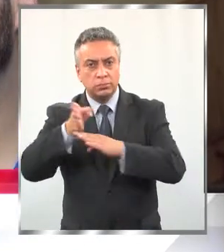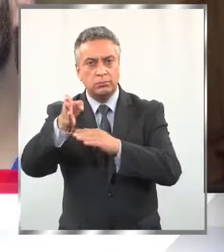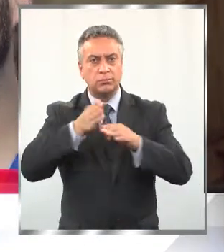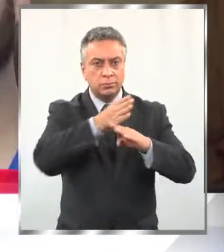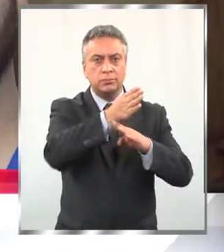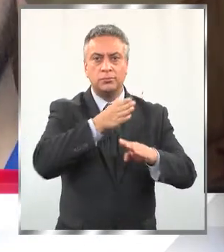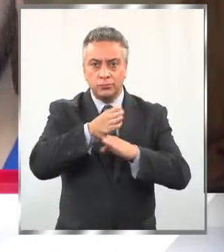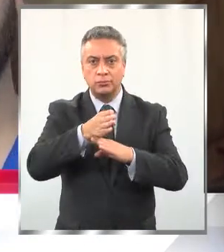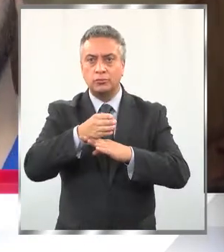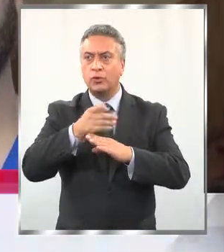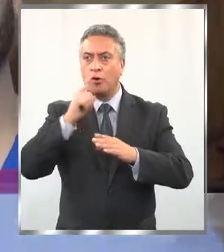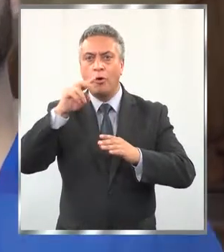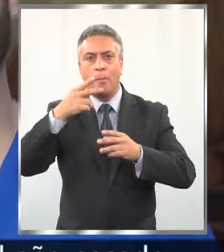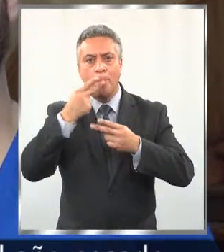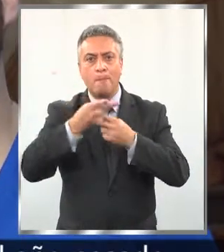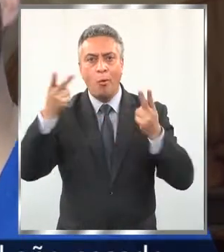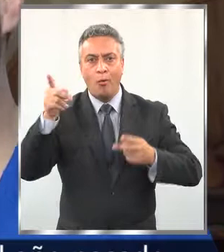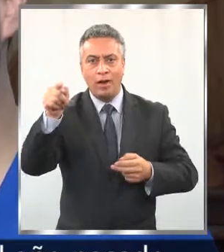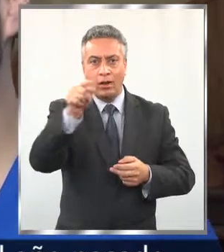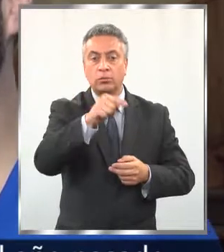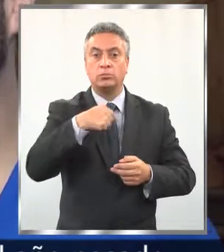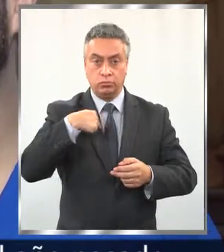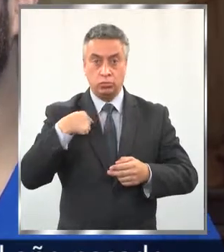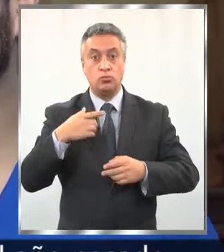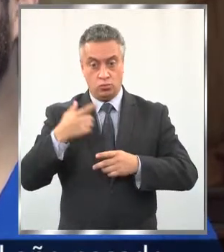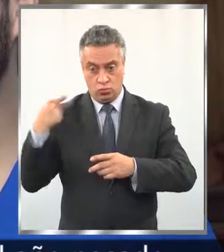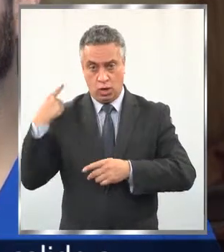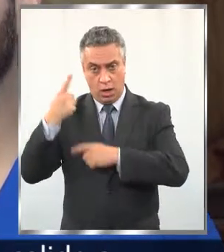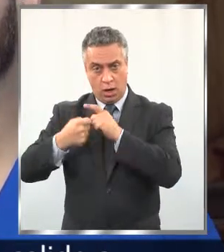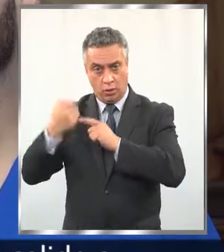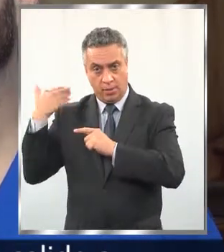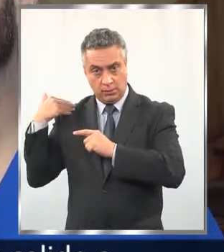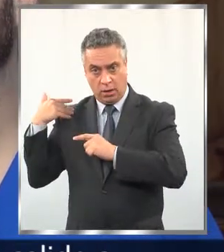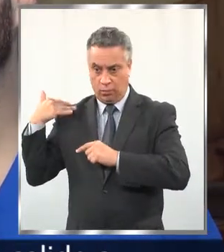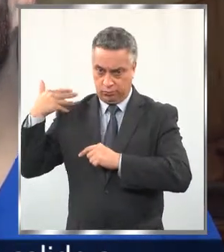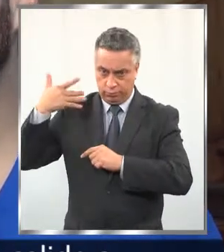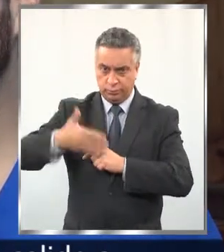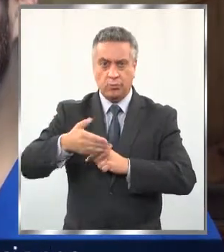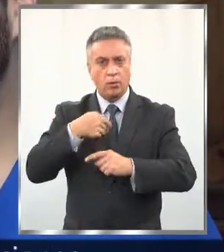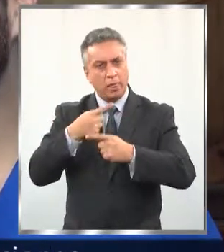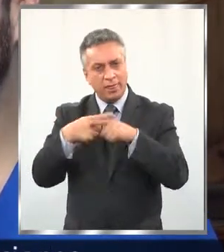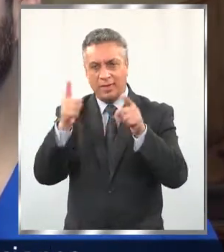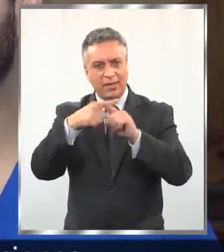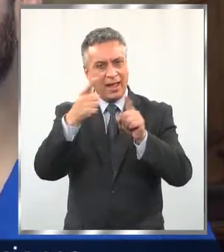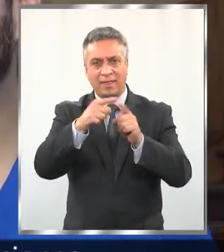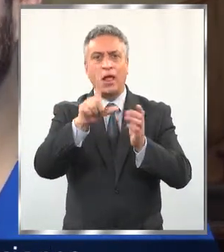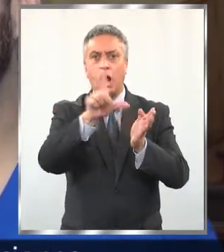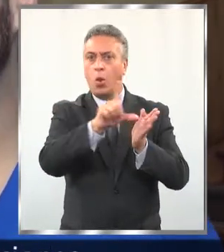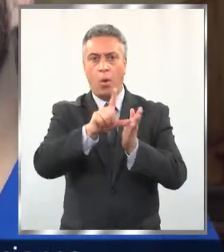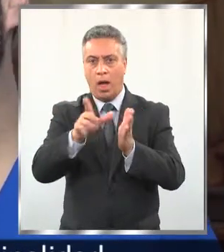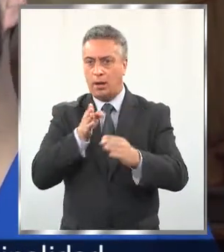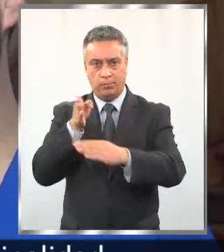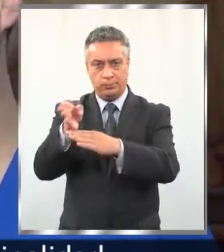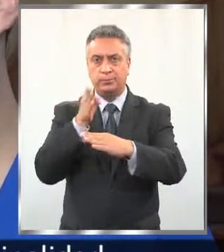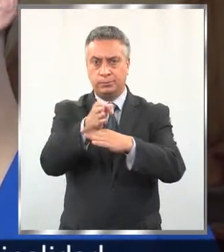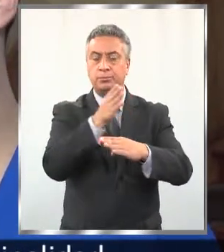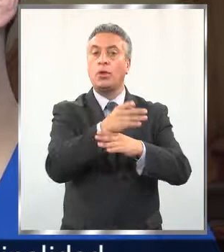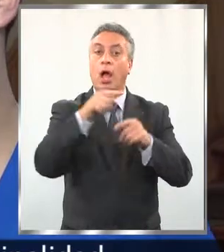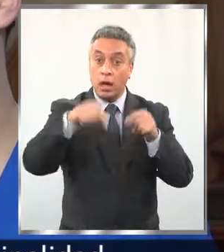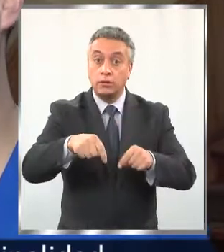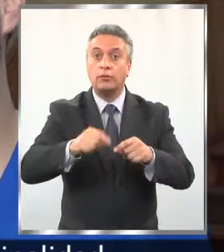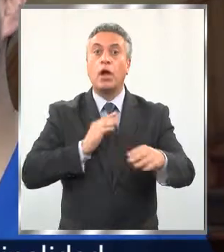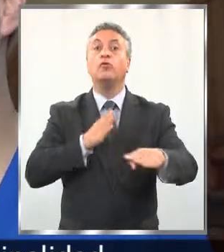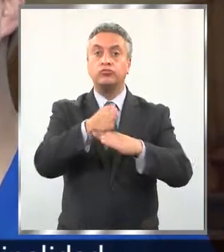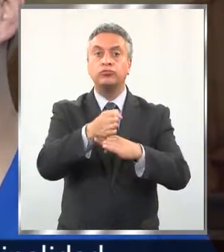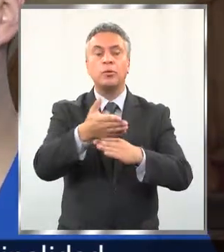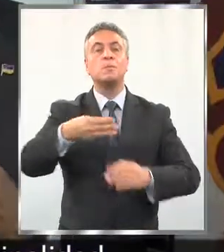públicos, ya que hemos estado trabajando fuertemente desde el año pasado a este año, en donde hemos salido a diferentes tipos de instituciones y esta vez nos